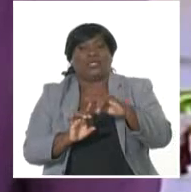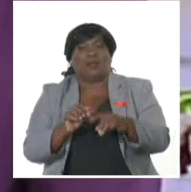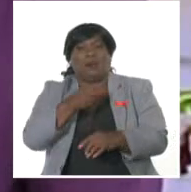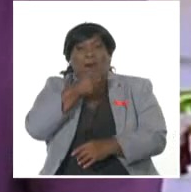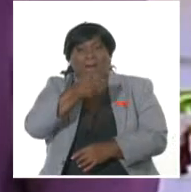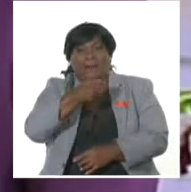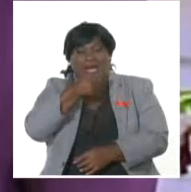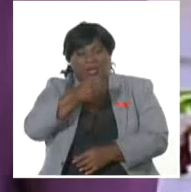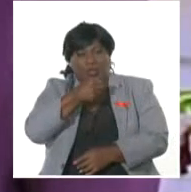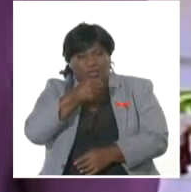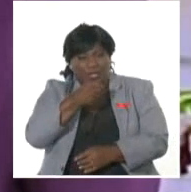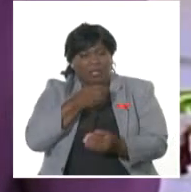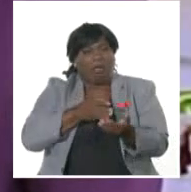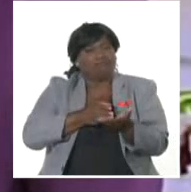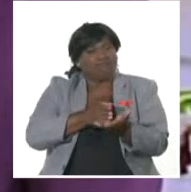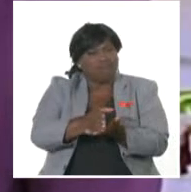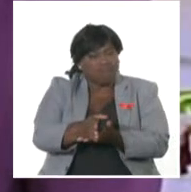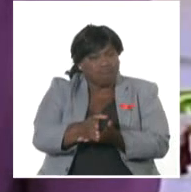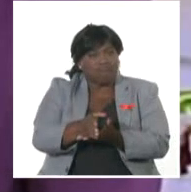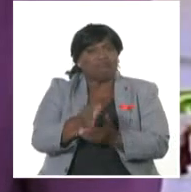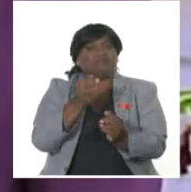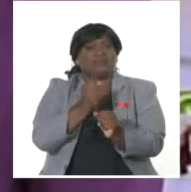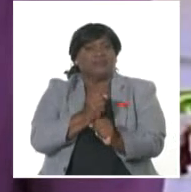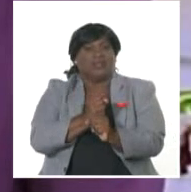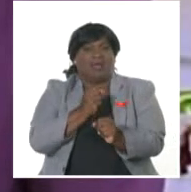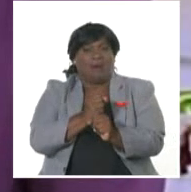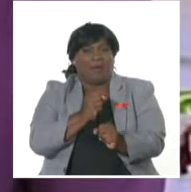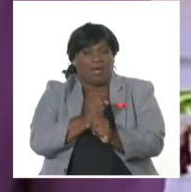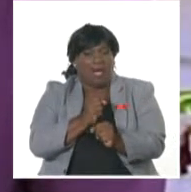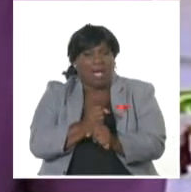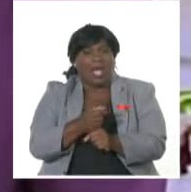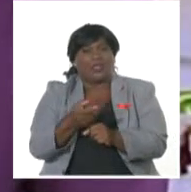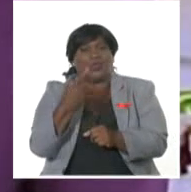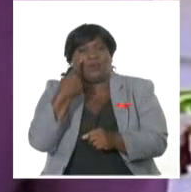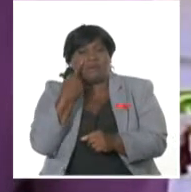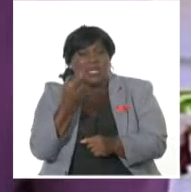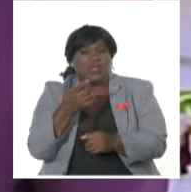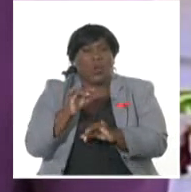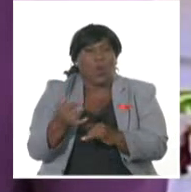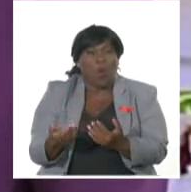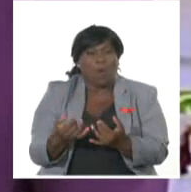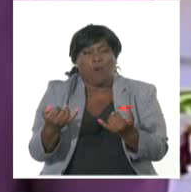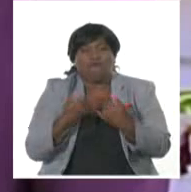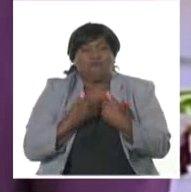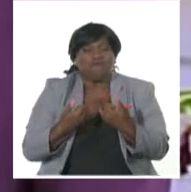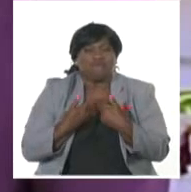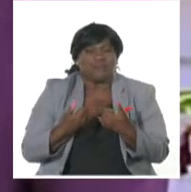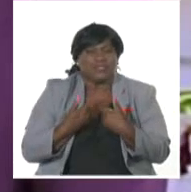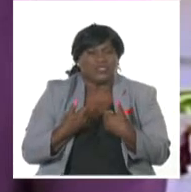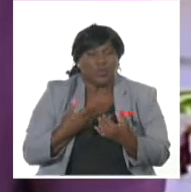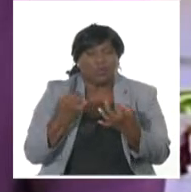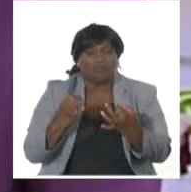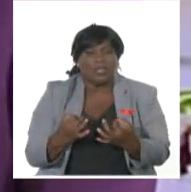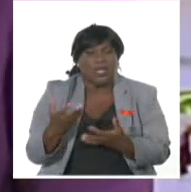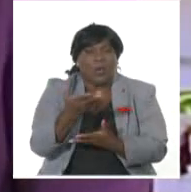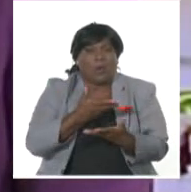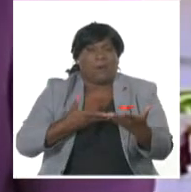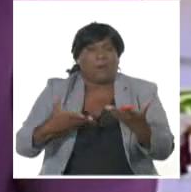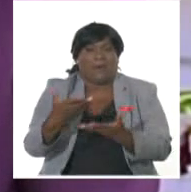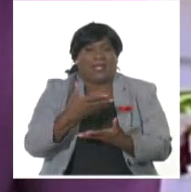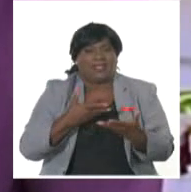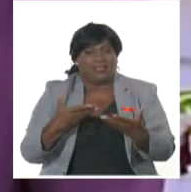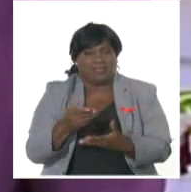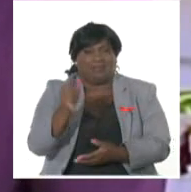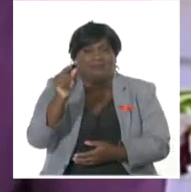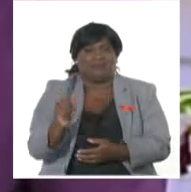continúan desplegados todos en el terreno, recogiendo la información veraz y precisa para compartirla con toda la teleaudiencia